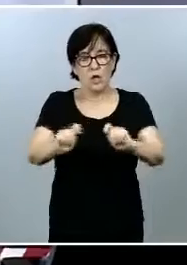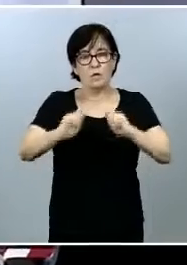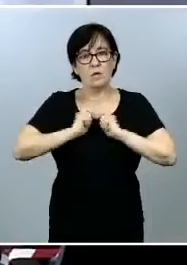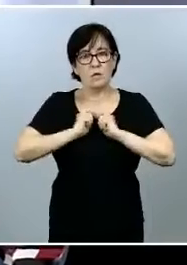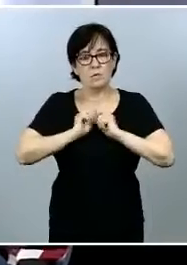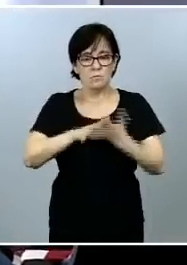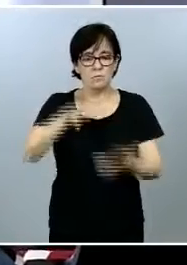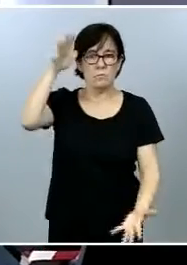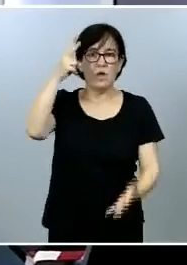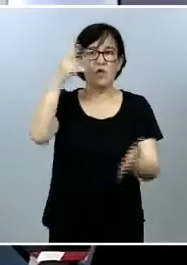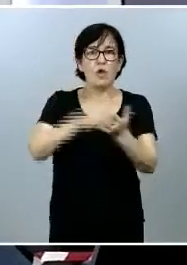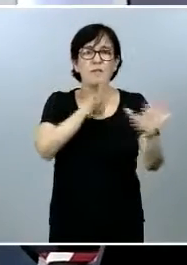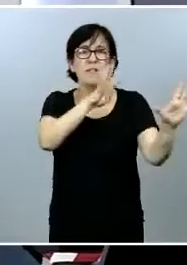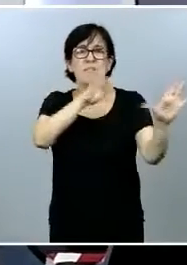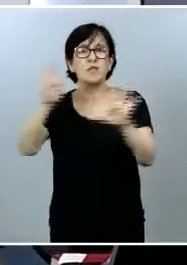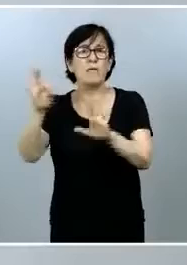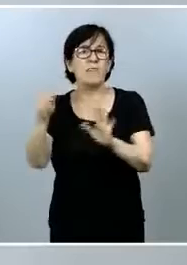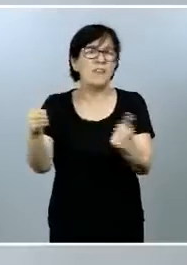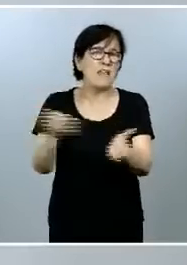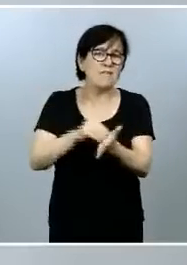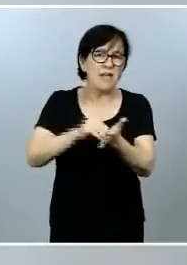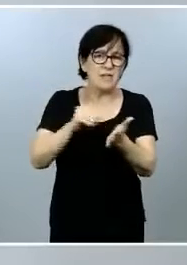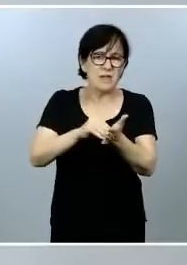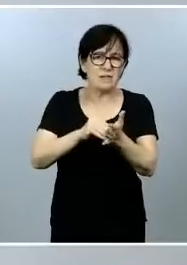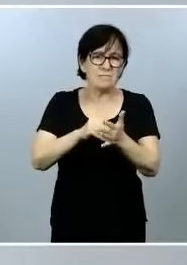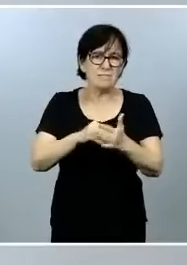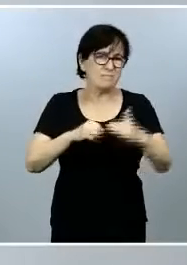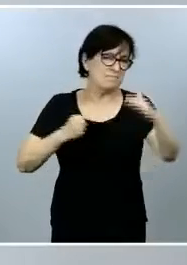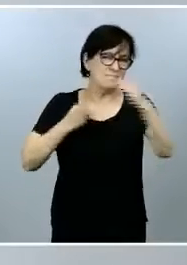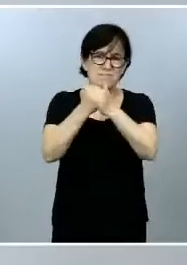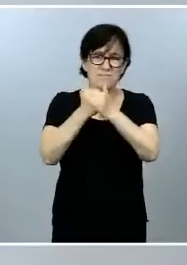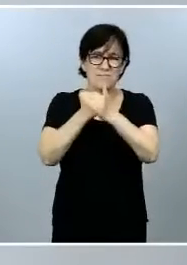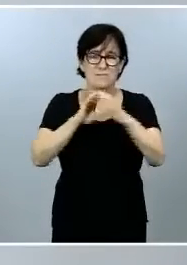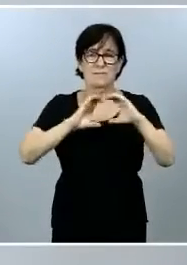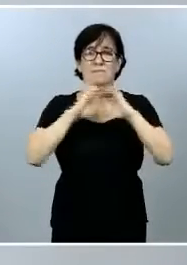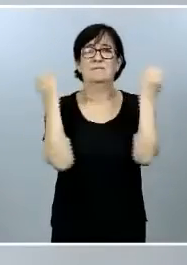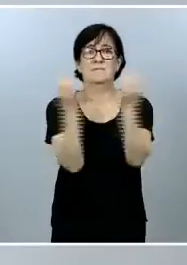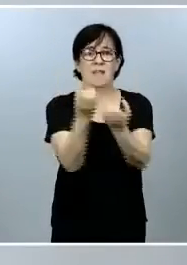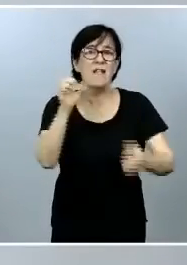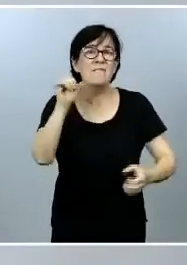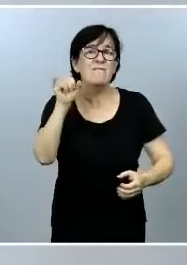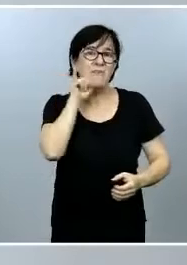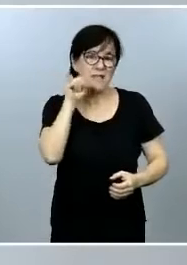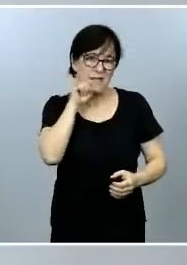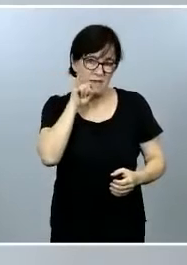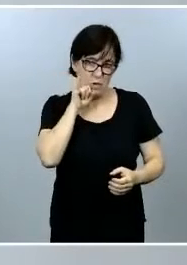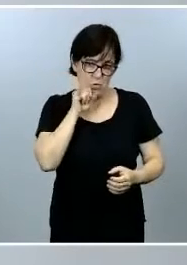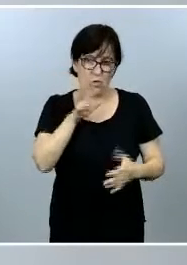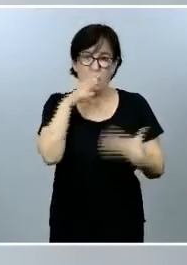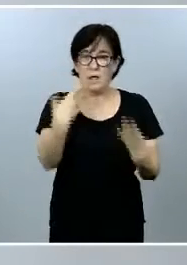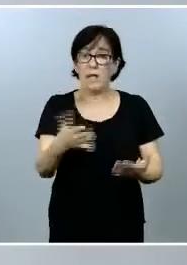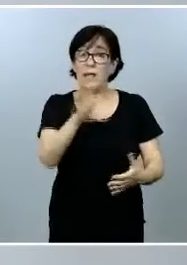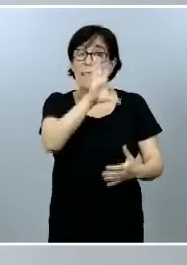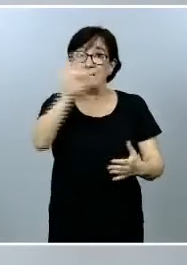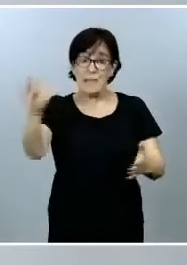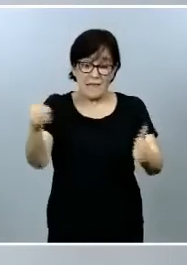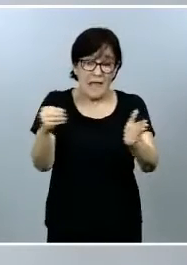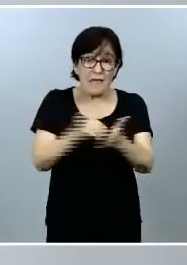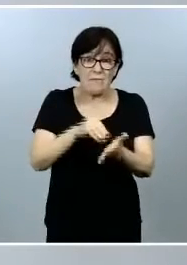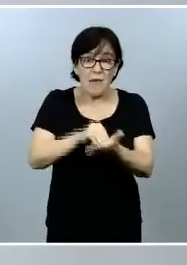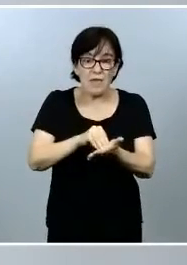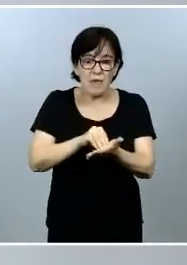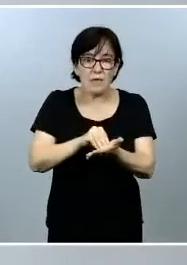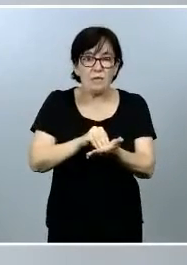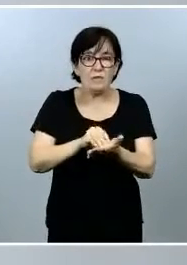2.900 veces a rebosar el Estadio Santiago Bernabéu, de los que 500 veces serían